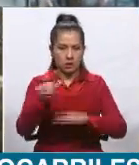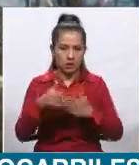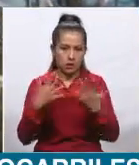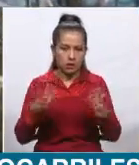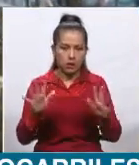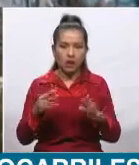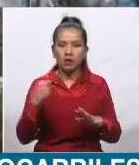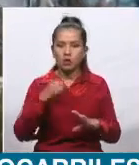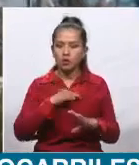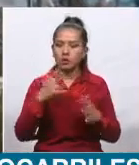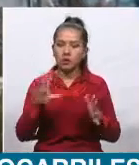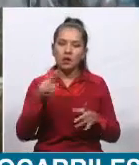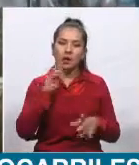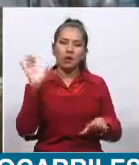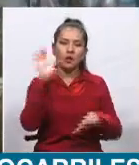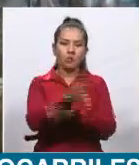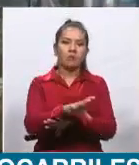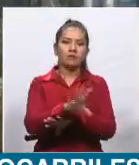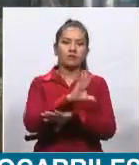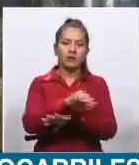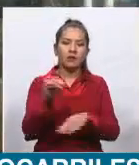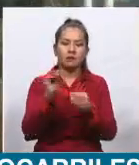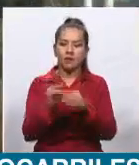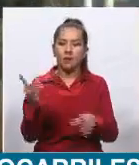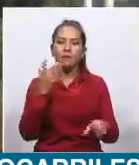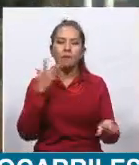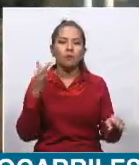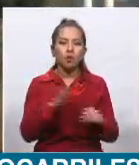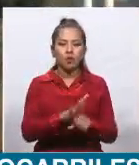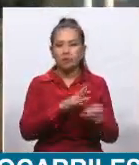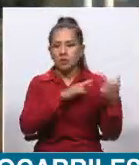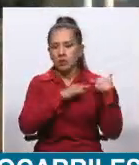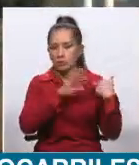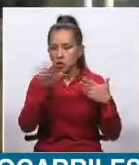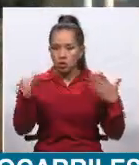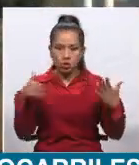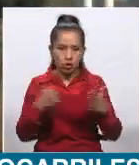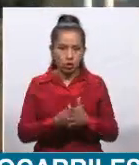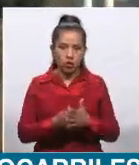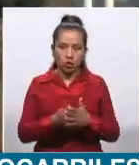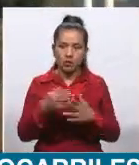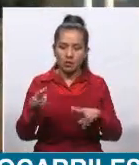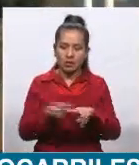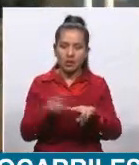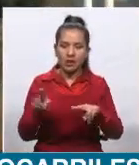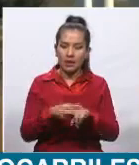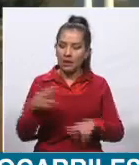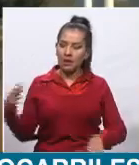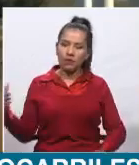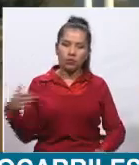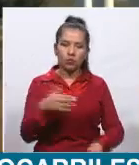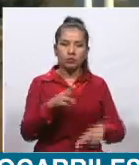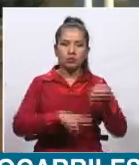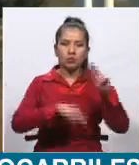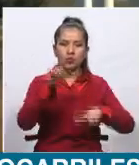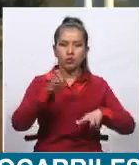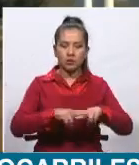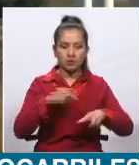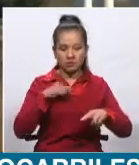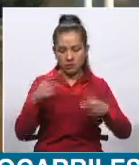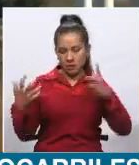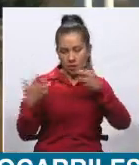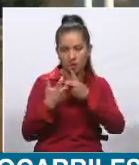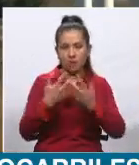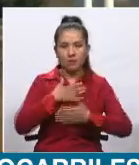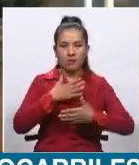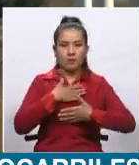están obligados y están comprometidos en que toda su vía férrea la migre en el sistema métrico, que es el sistema